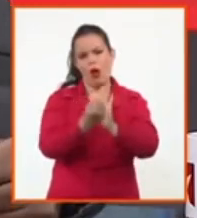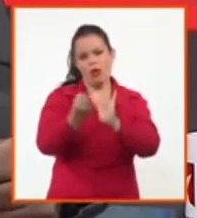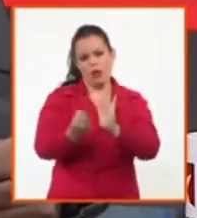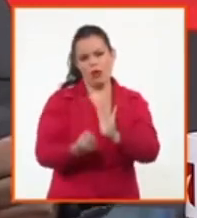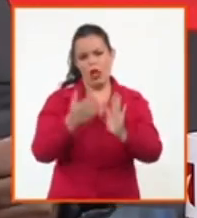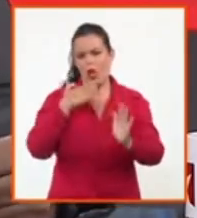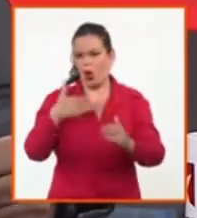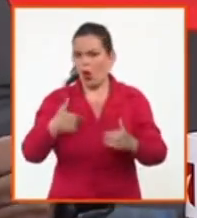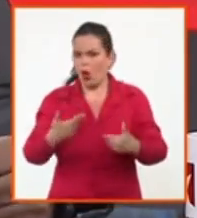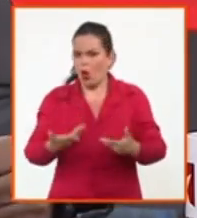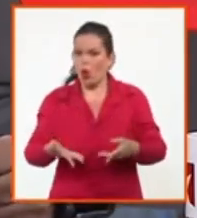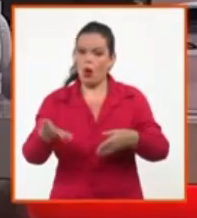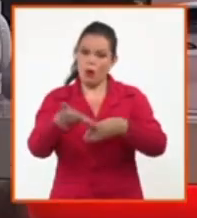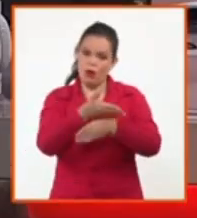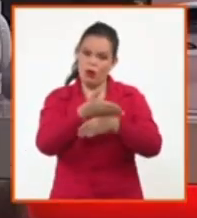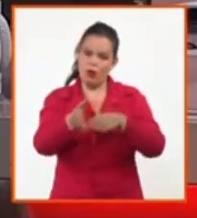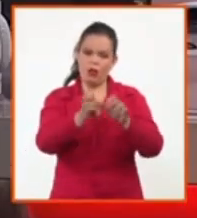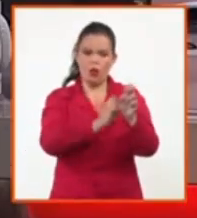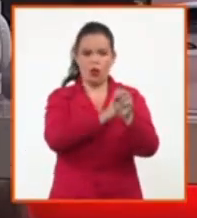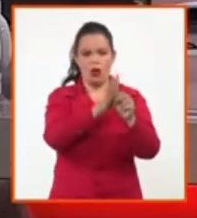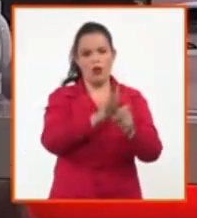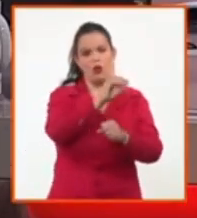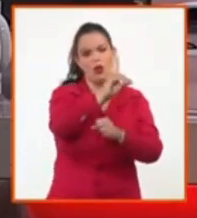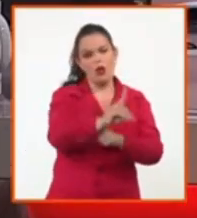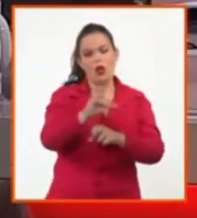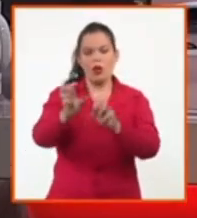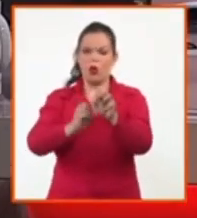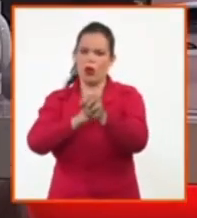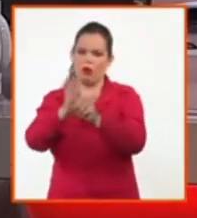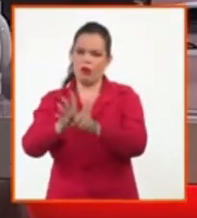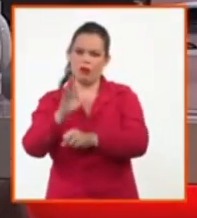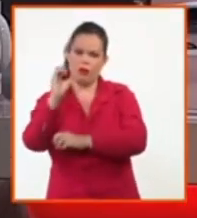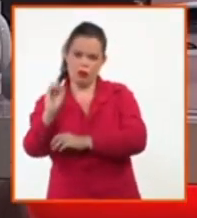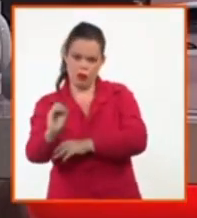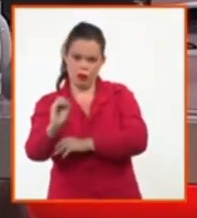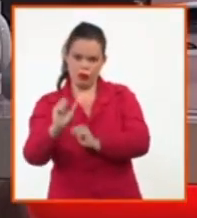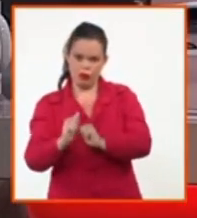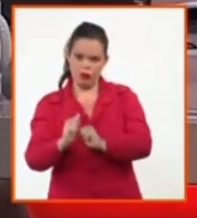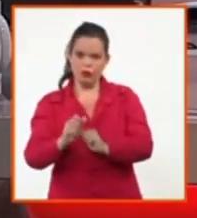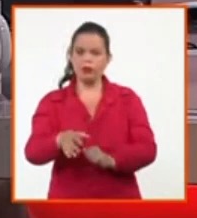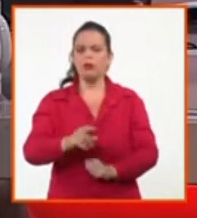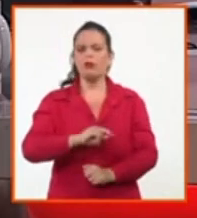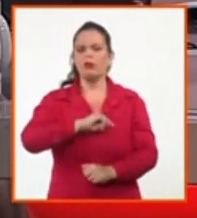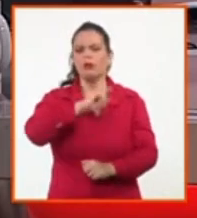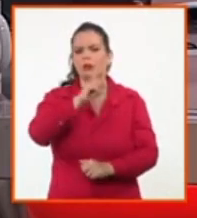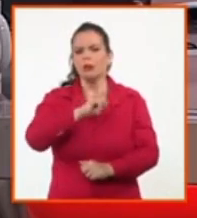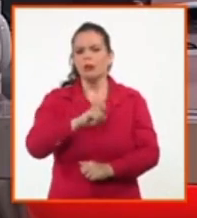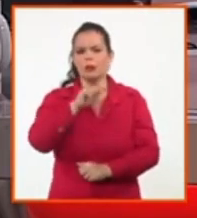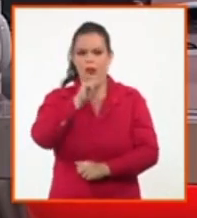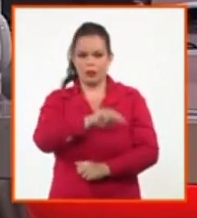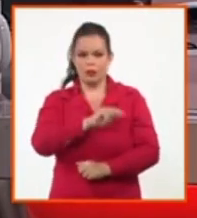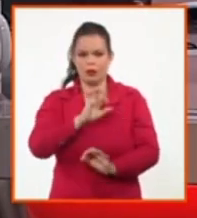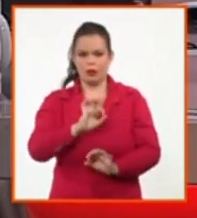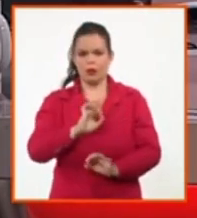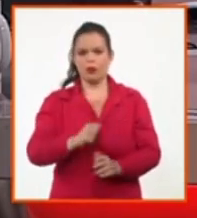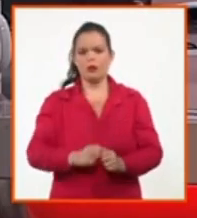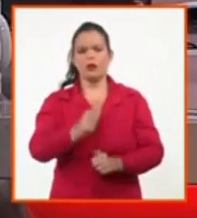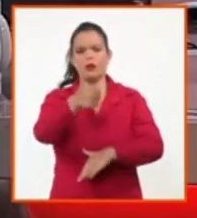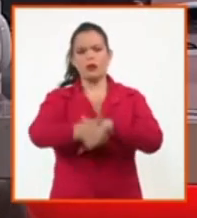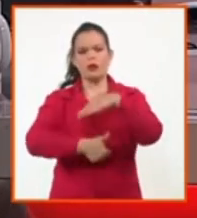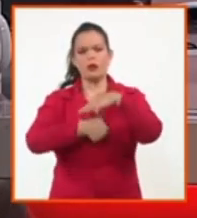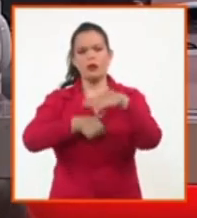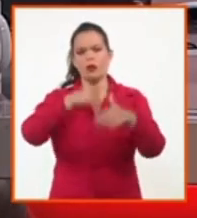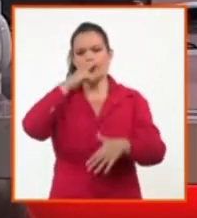pasar con esta cepa. Hay un tuit, estaba leyendo ahora, doctor, un tuit del doctor Eduardo Martínez, el presidente de Yokua Farma, que dice,